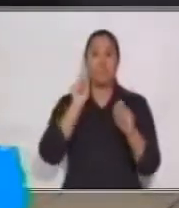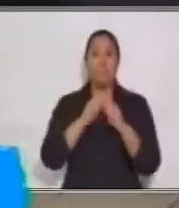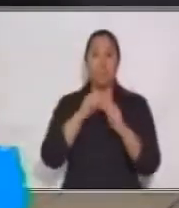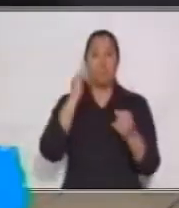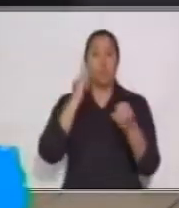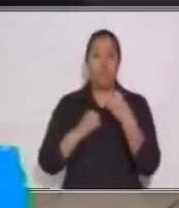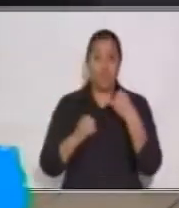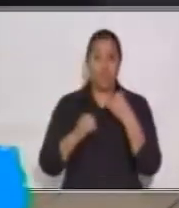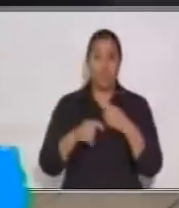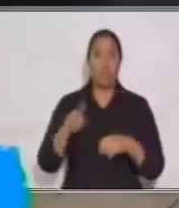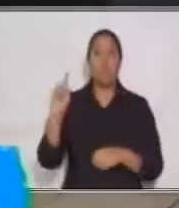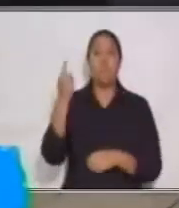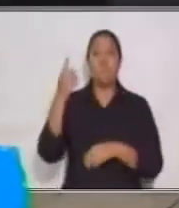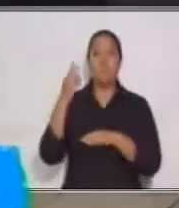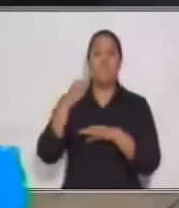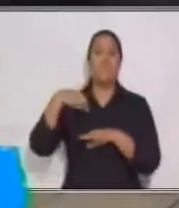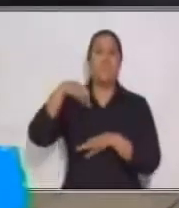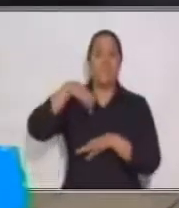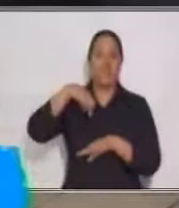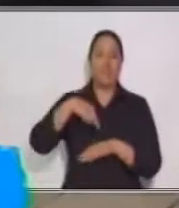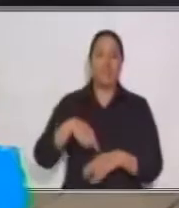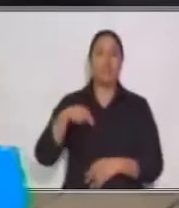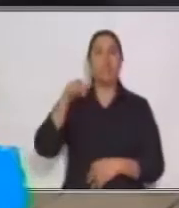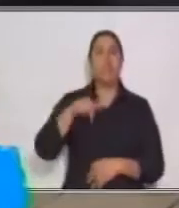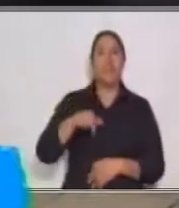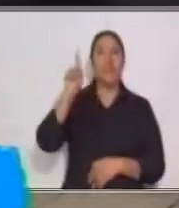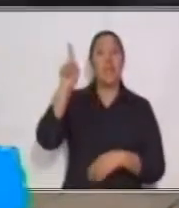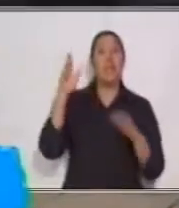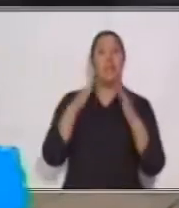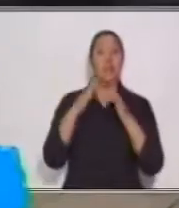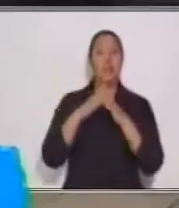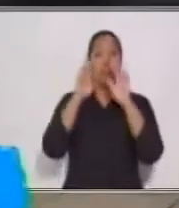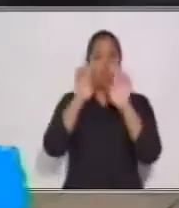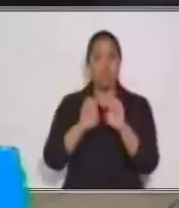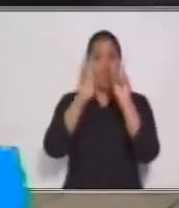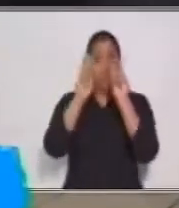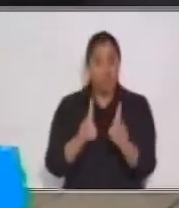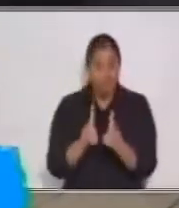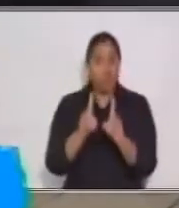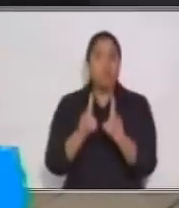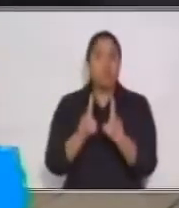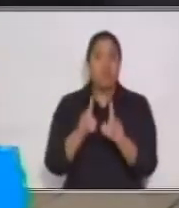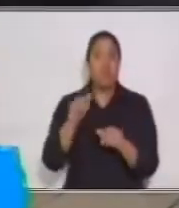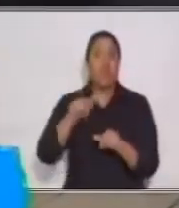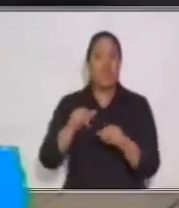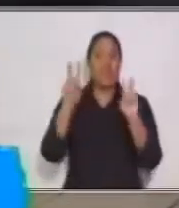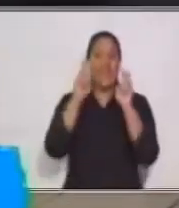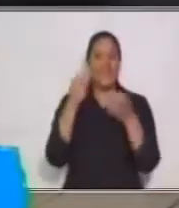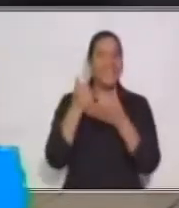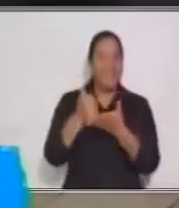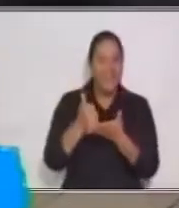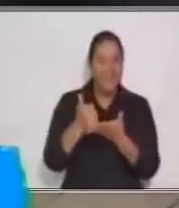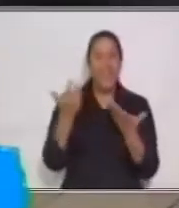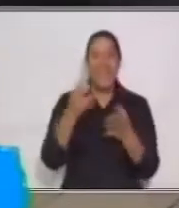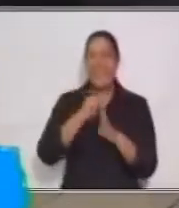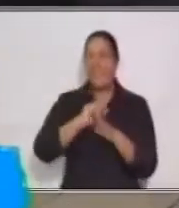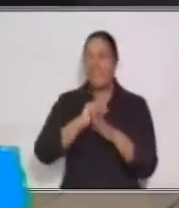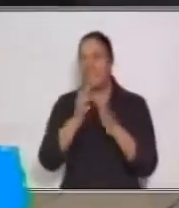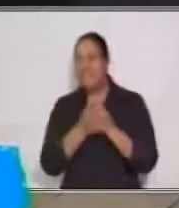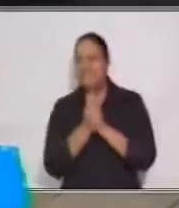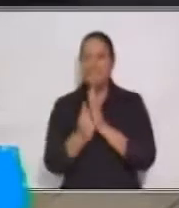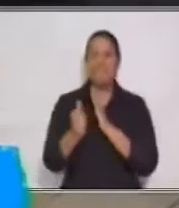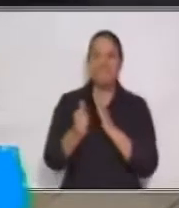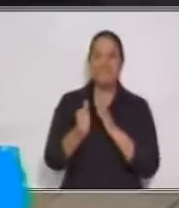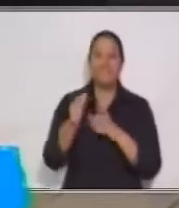con discapacidad, este tema les ayudará a ejercitar habilidades, como la habilidad lingüística. Antes de